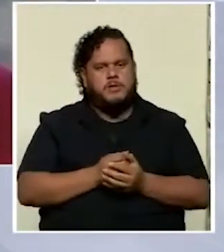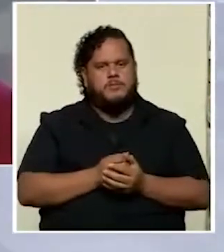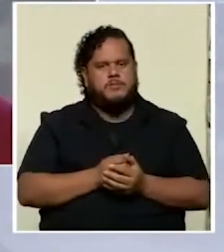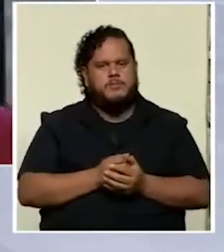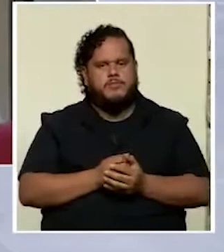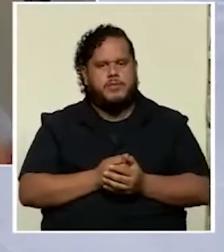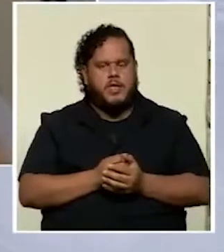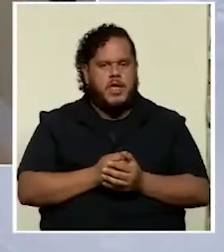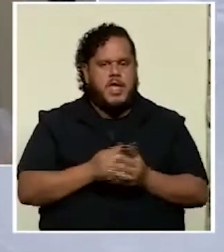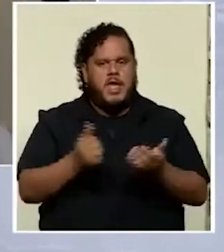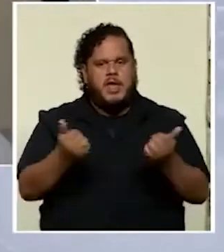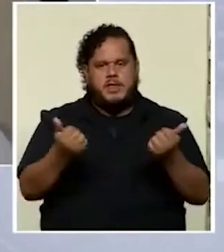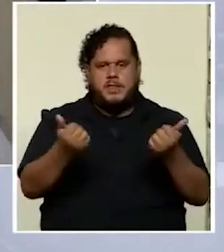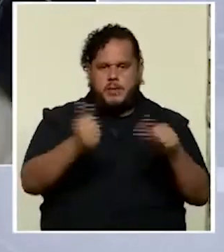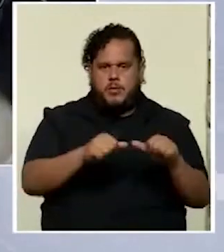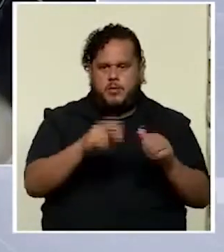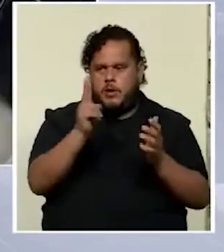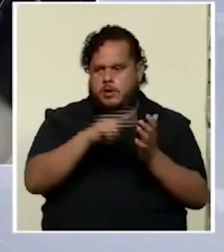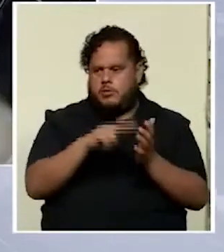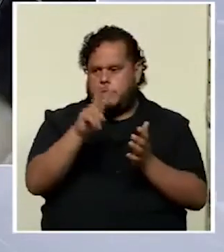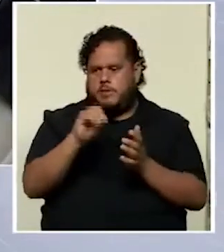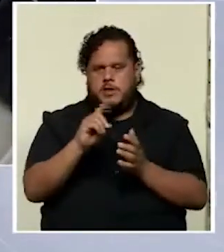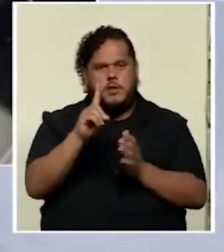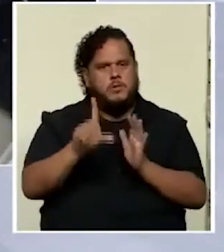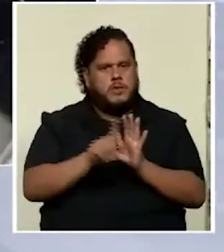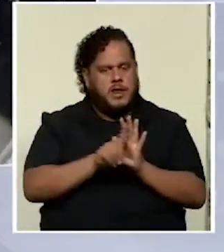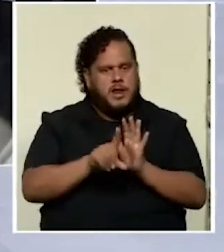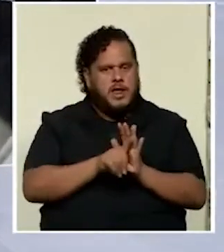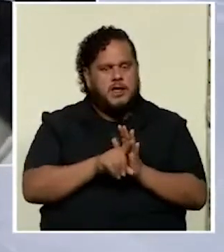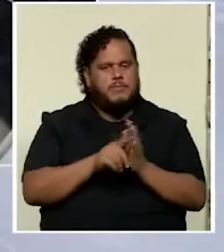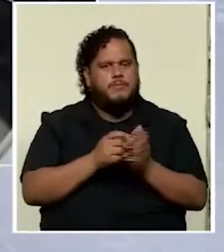se aprobó en el 2020 una ley que